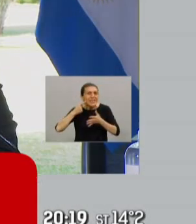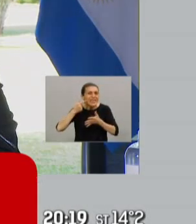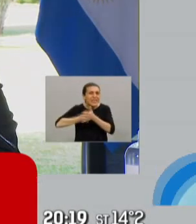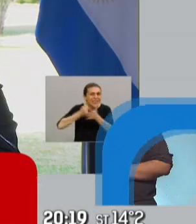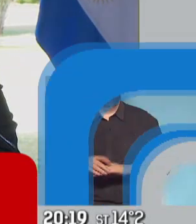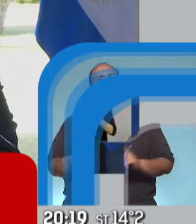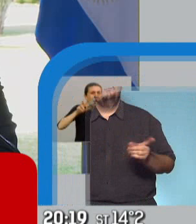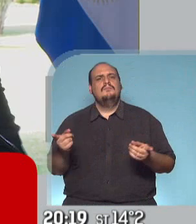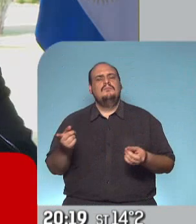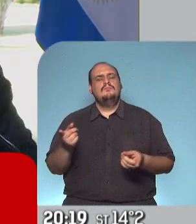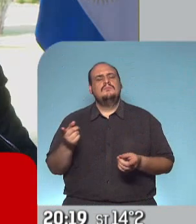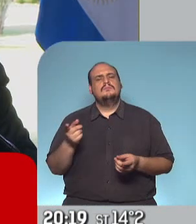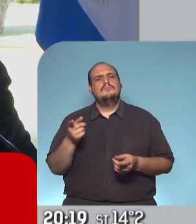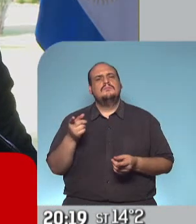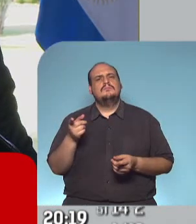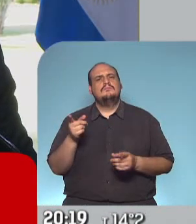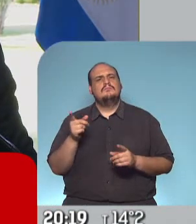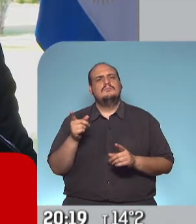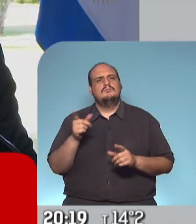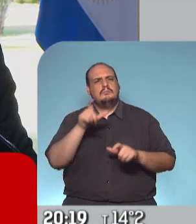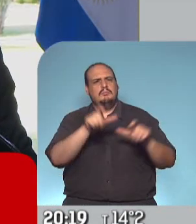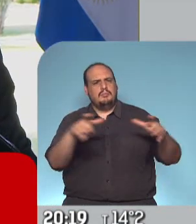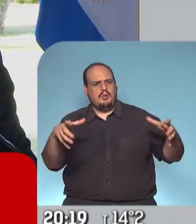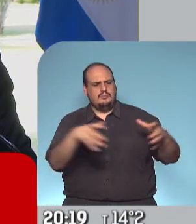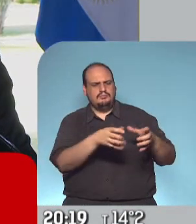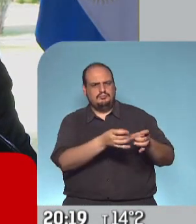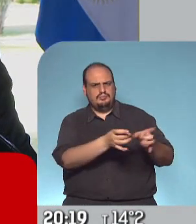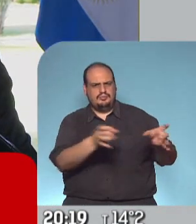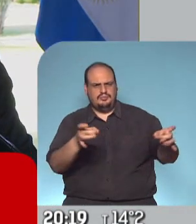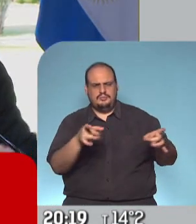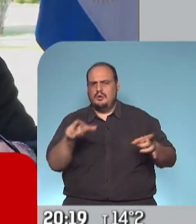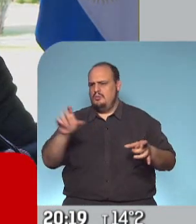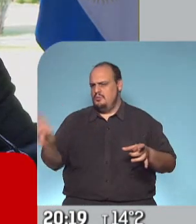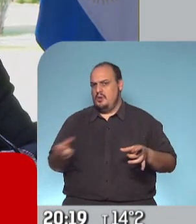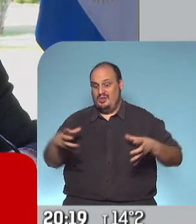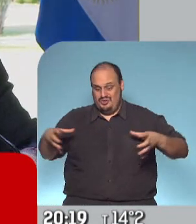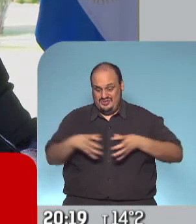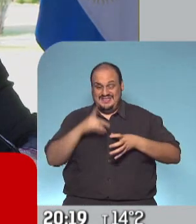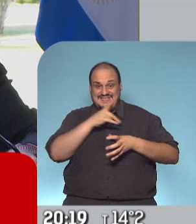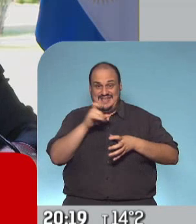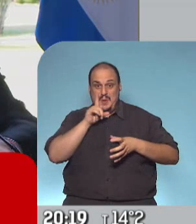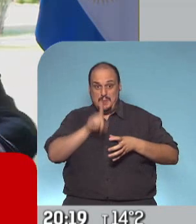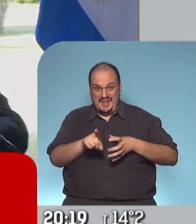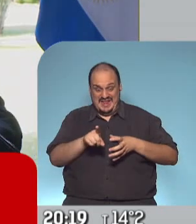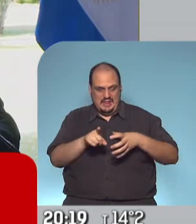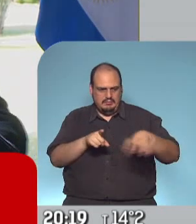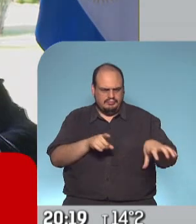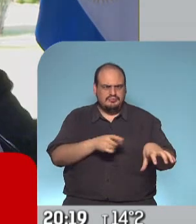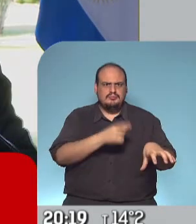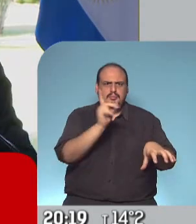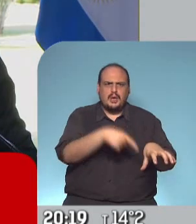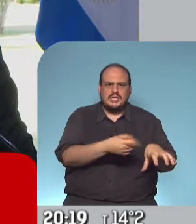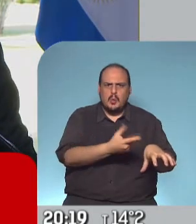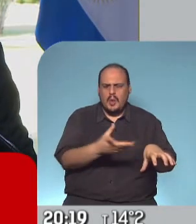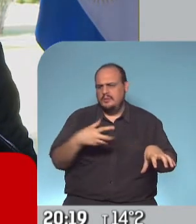si tomamos los infectados o los fallecidos cada 100.000 habitantes los números se exponen a la ciudad de Buenos Aires y si tomamos que